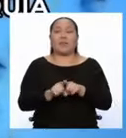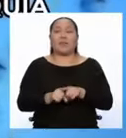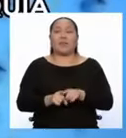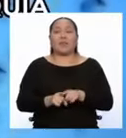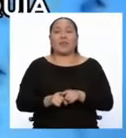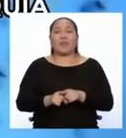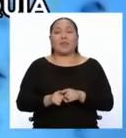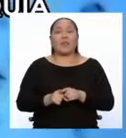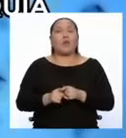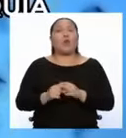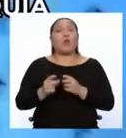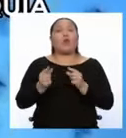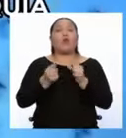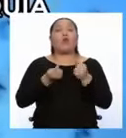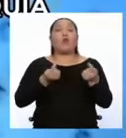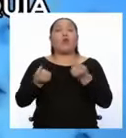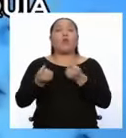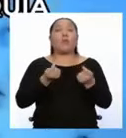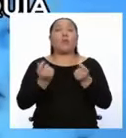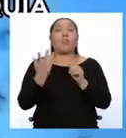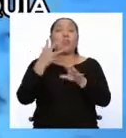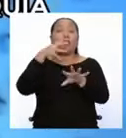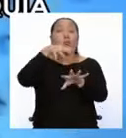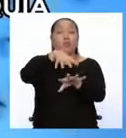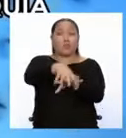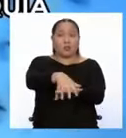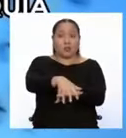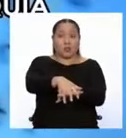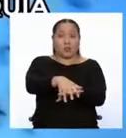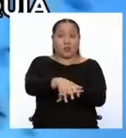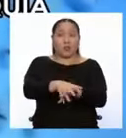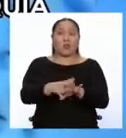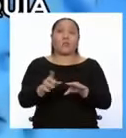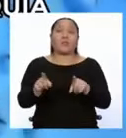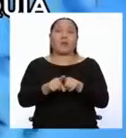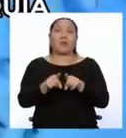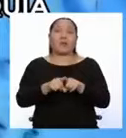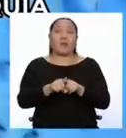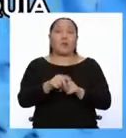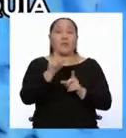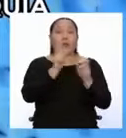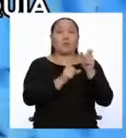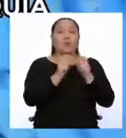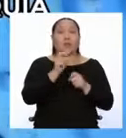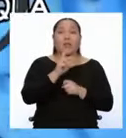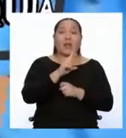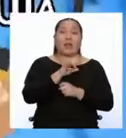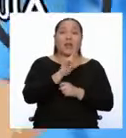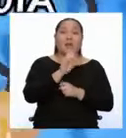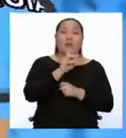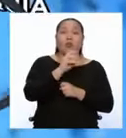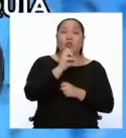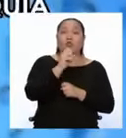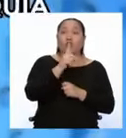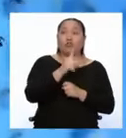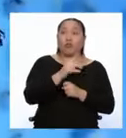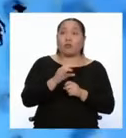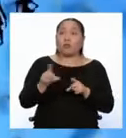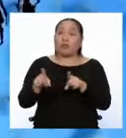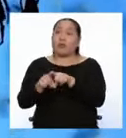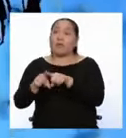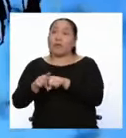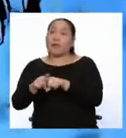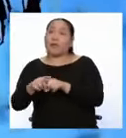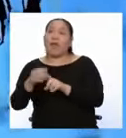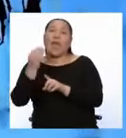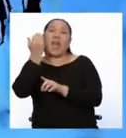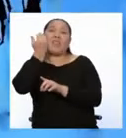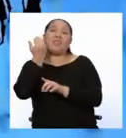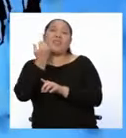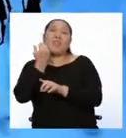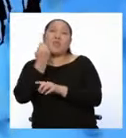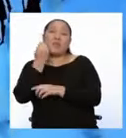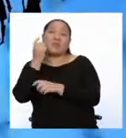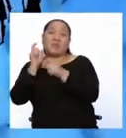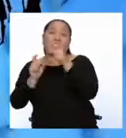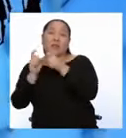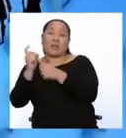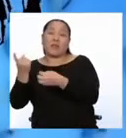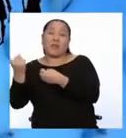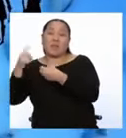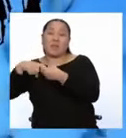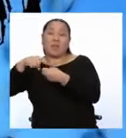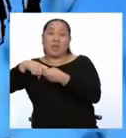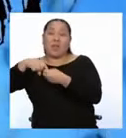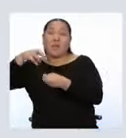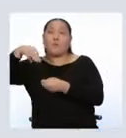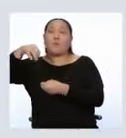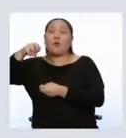gobierno exclusivo y se apoyó en un equipo que incluía tanto a personajes vinculados a la revolución como a antiguos funcionarios de la